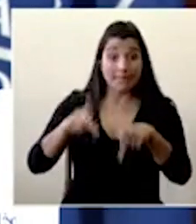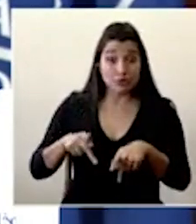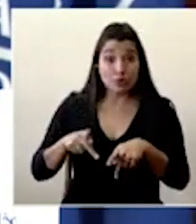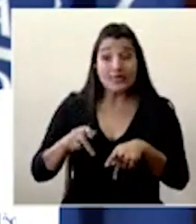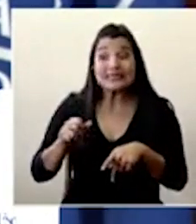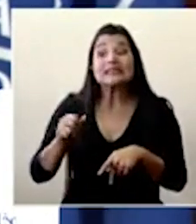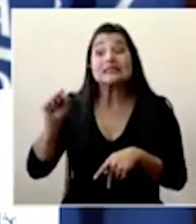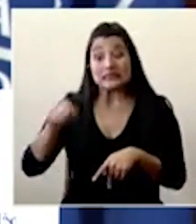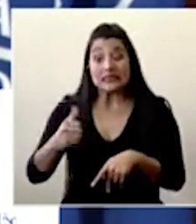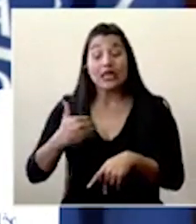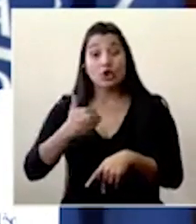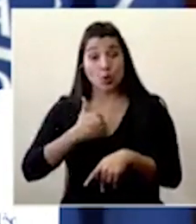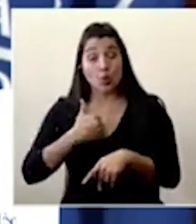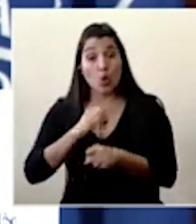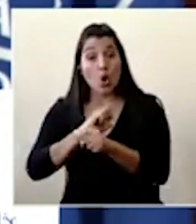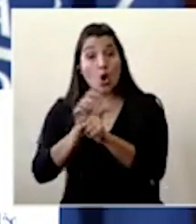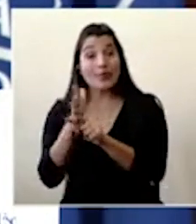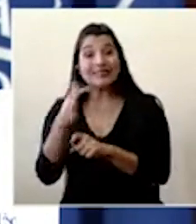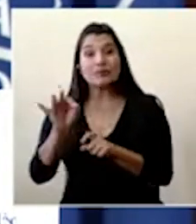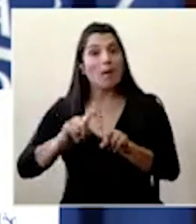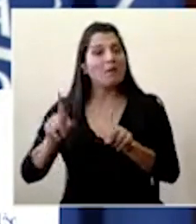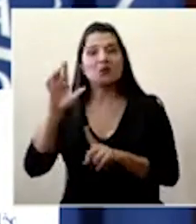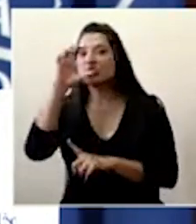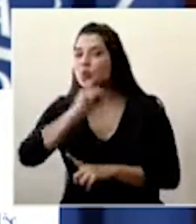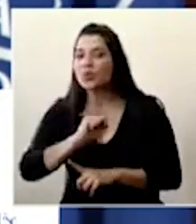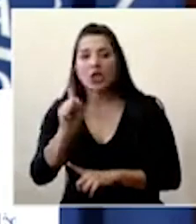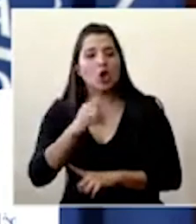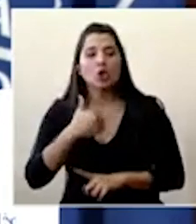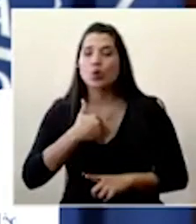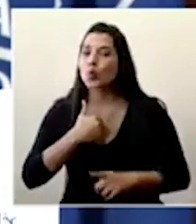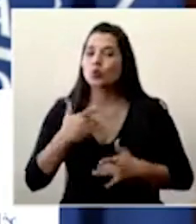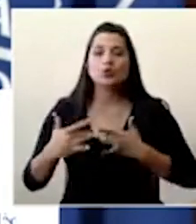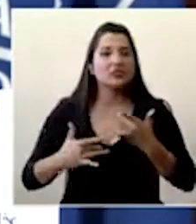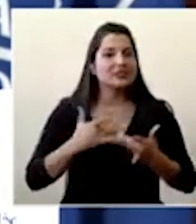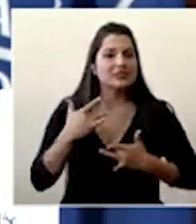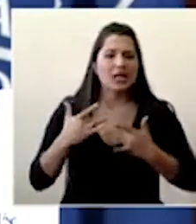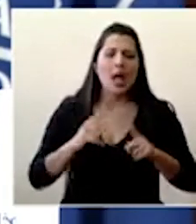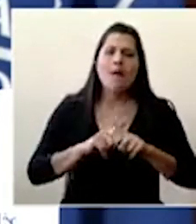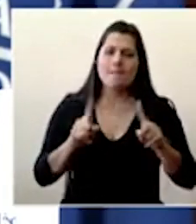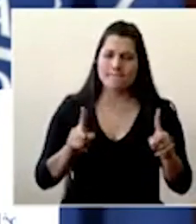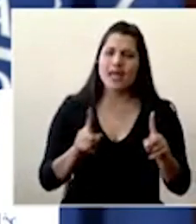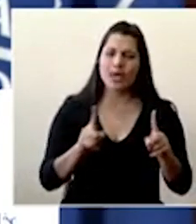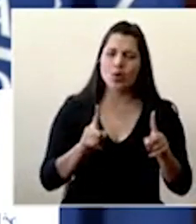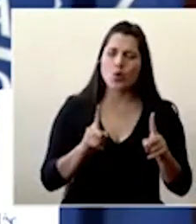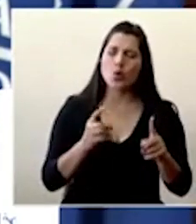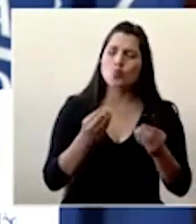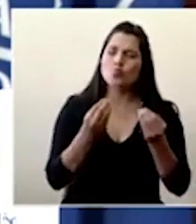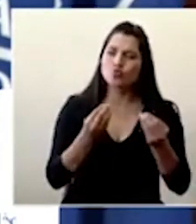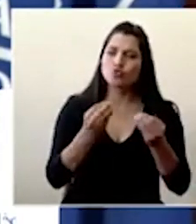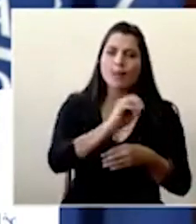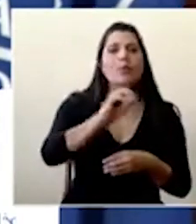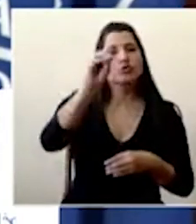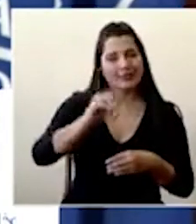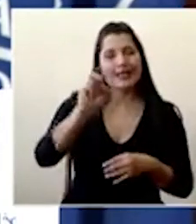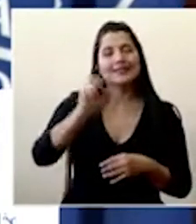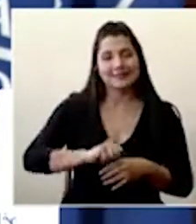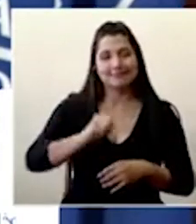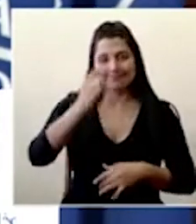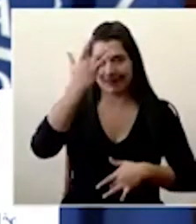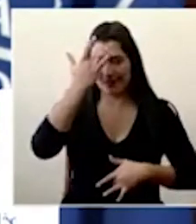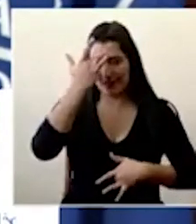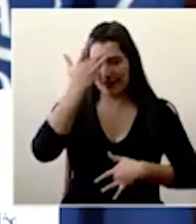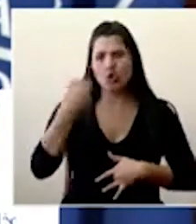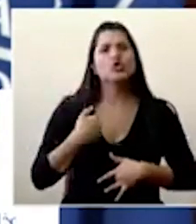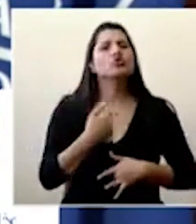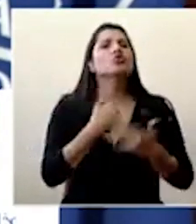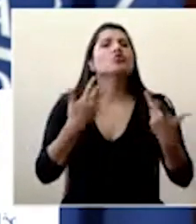asintomáticas y algunos pocos van a quedar como susceptibles pero en realidad un porcentaje muy importante de la población se va a enfermar eso